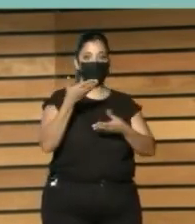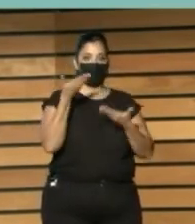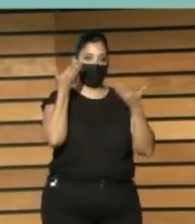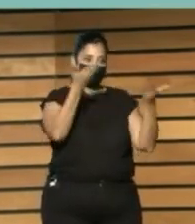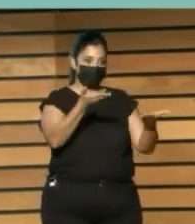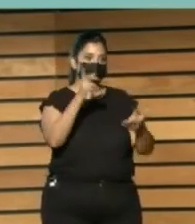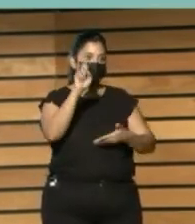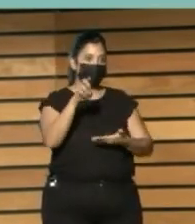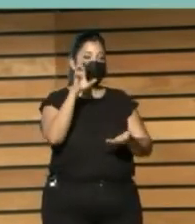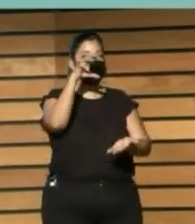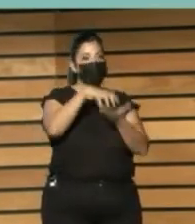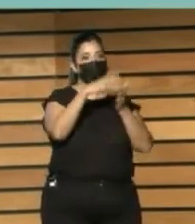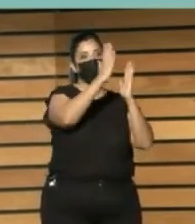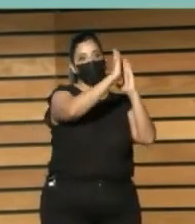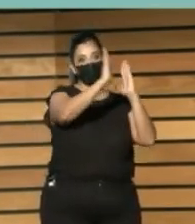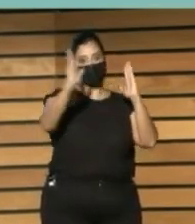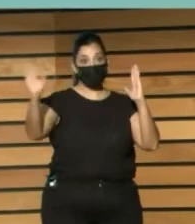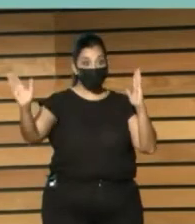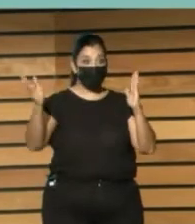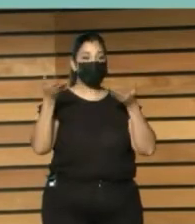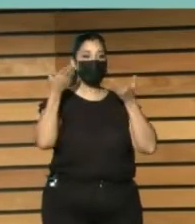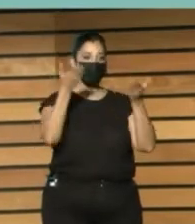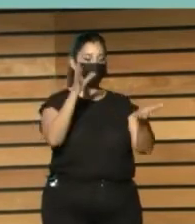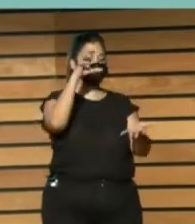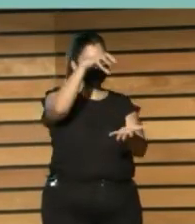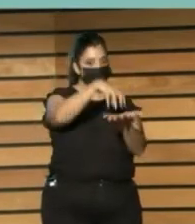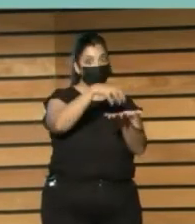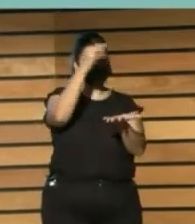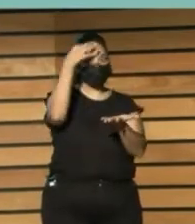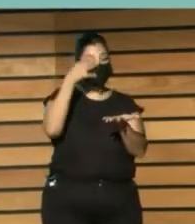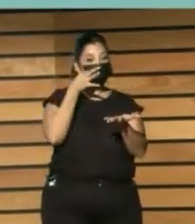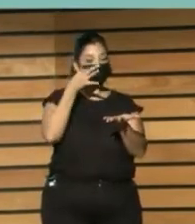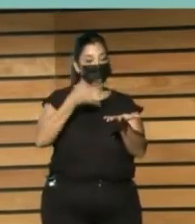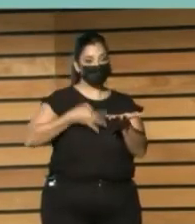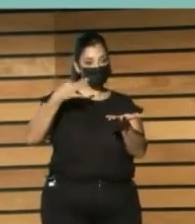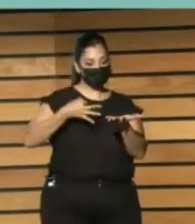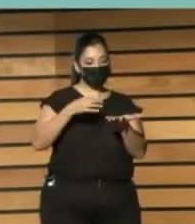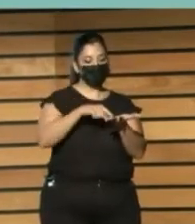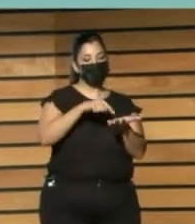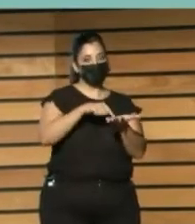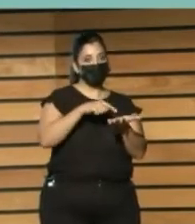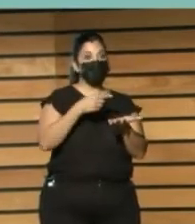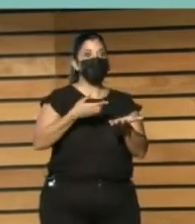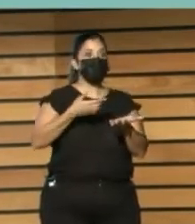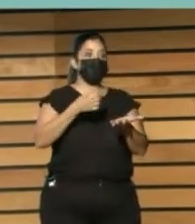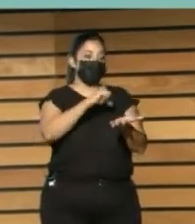Considerar La biblioteca Como un espacio Físico De intercambio Personal